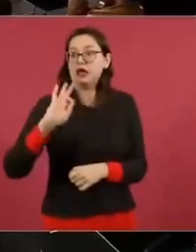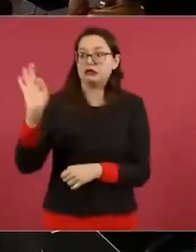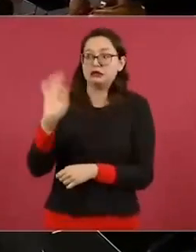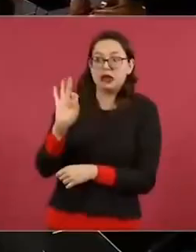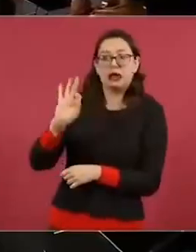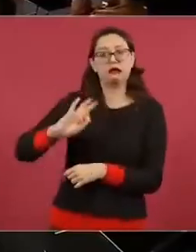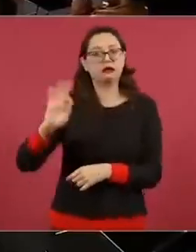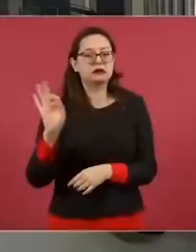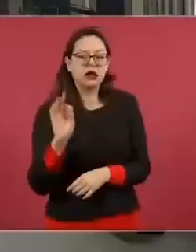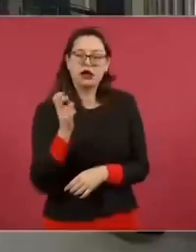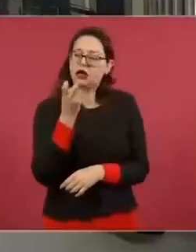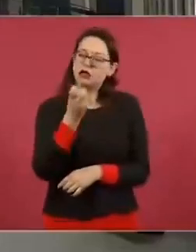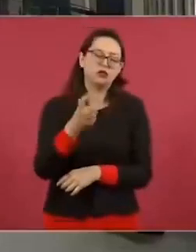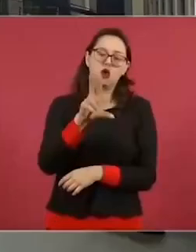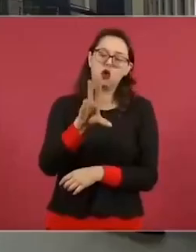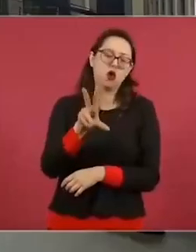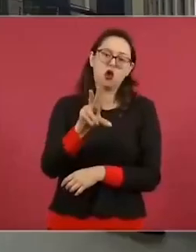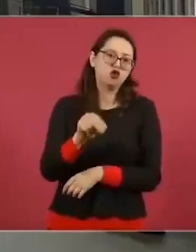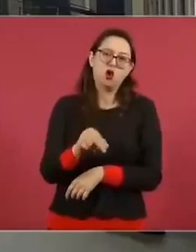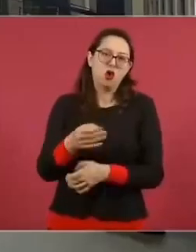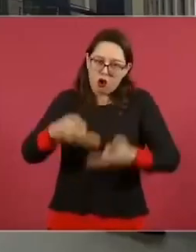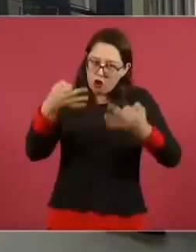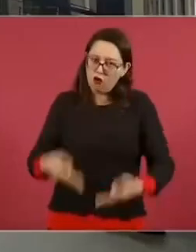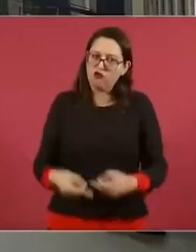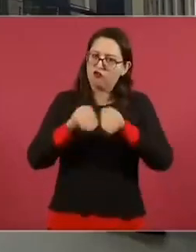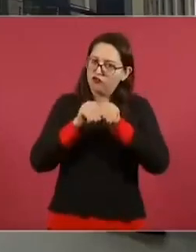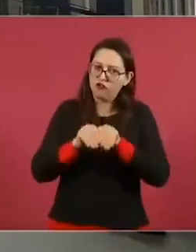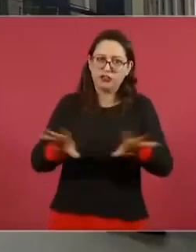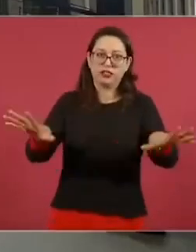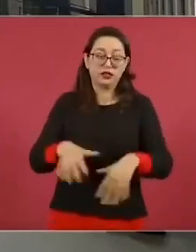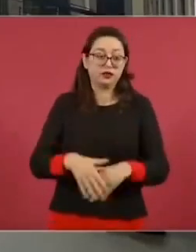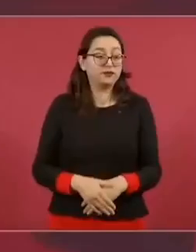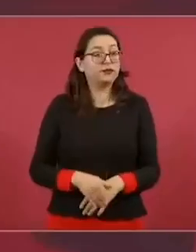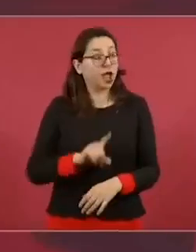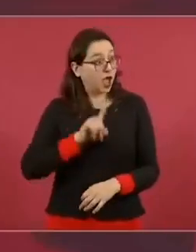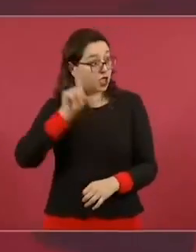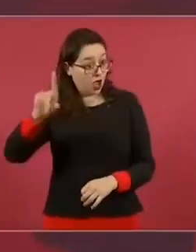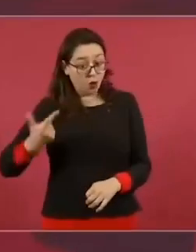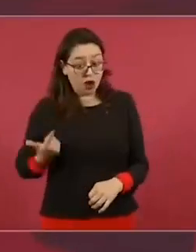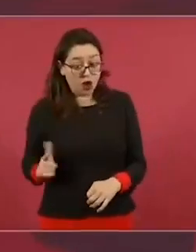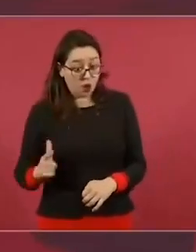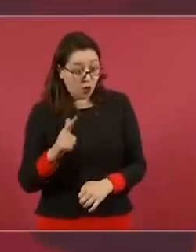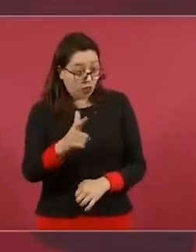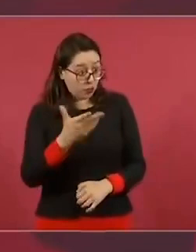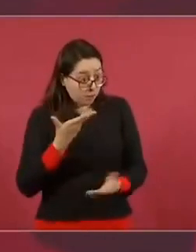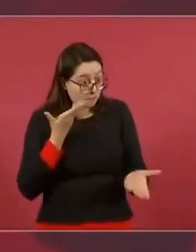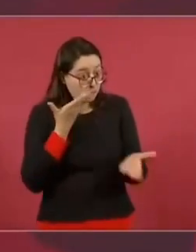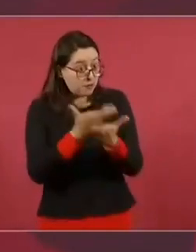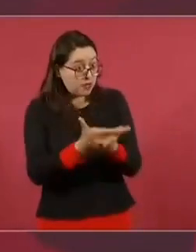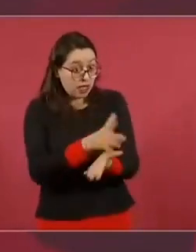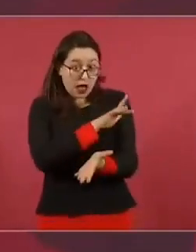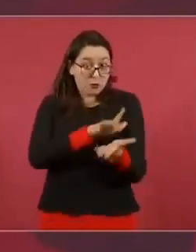¿Les ha pedido el gobierno del estado algún tipo de colaboración, la fiscalía? No, no, pero es